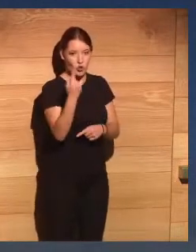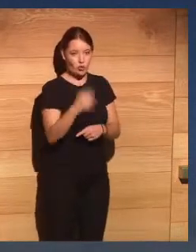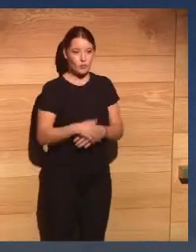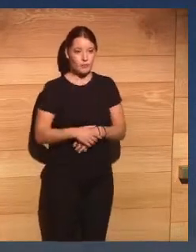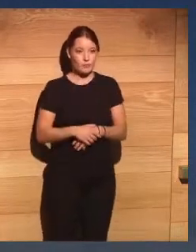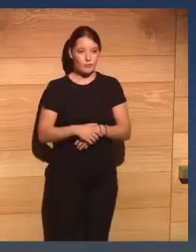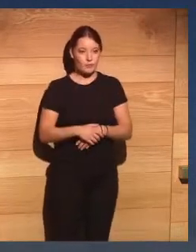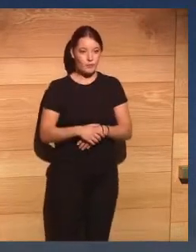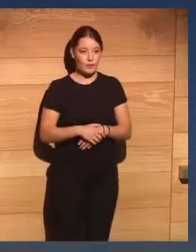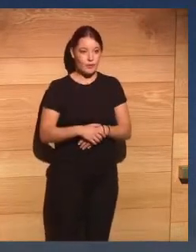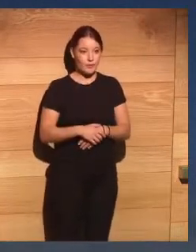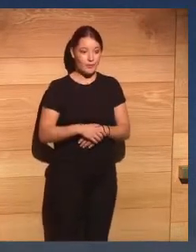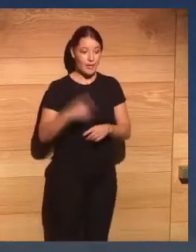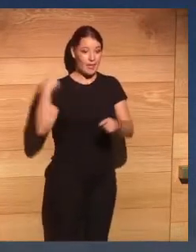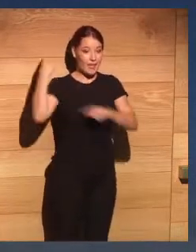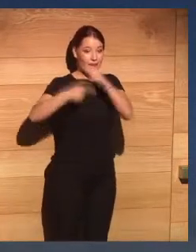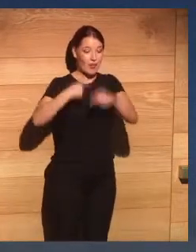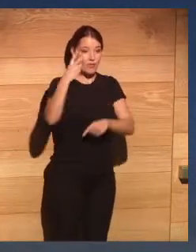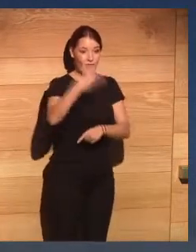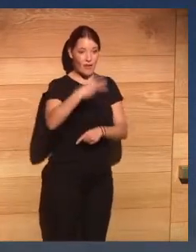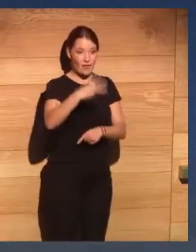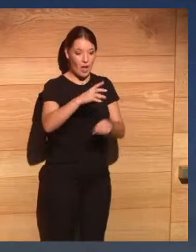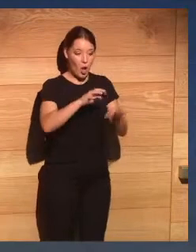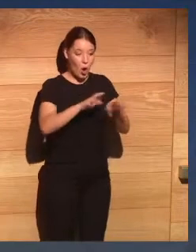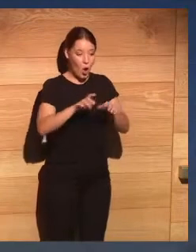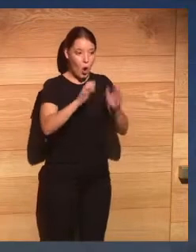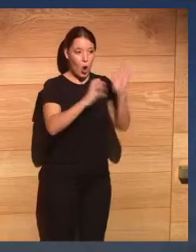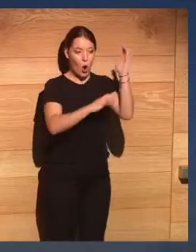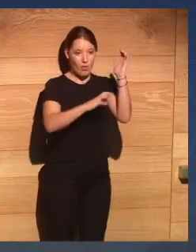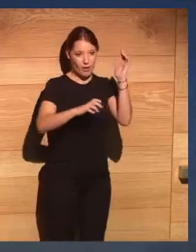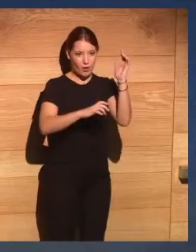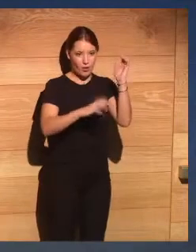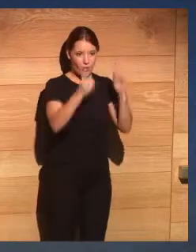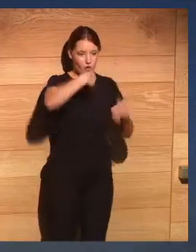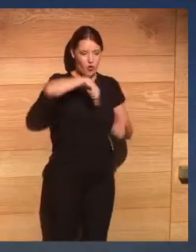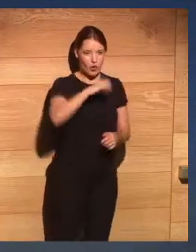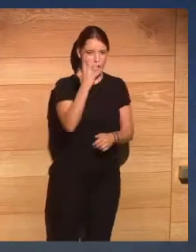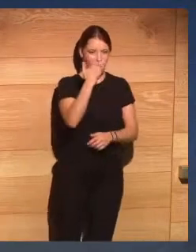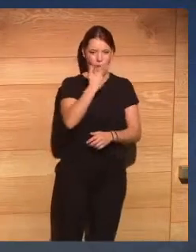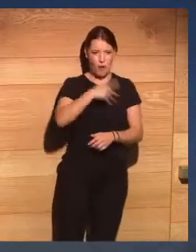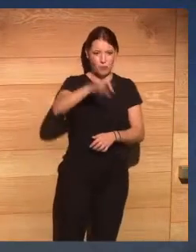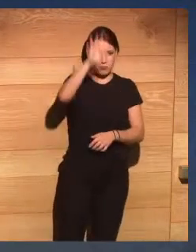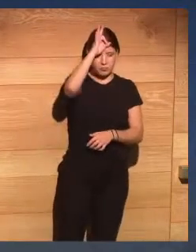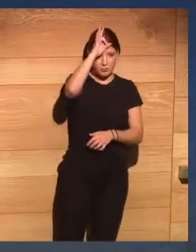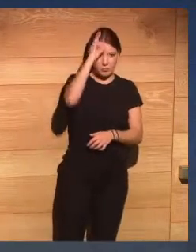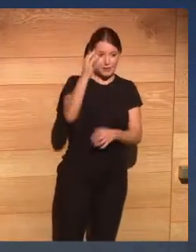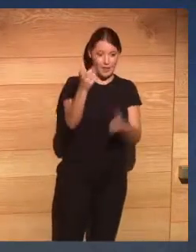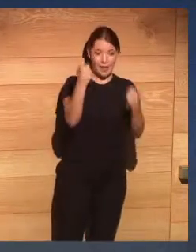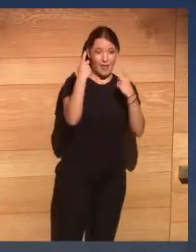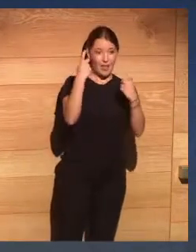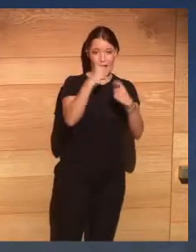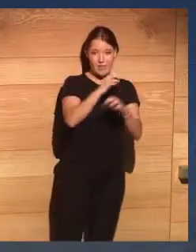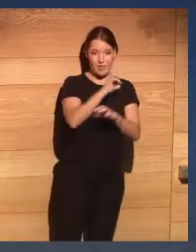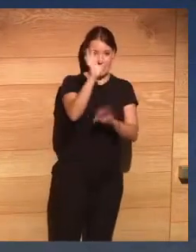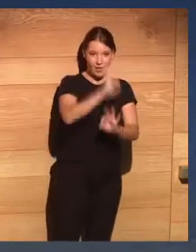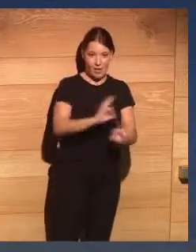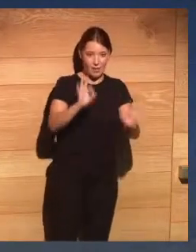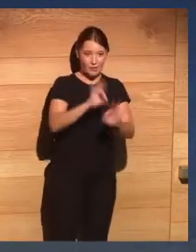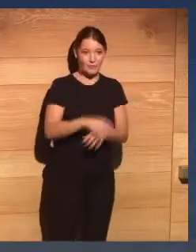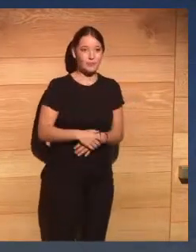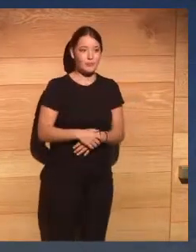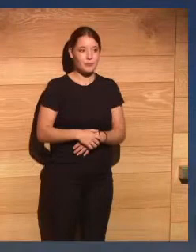generación de ordenadores de los que nada sabíamos ni nada nos enseñaban fue al final de la década de los